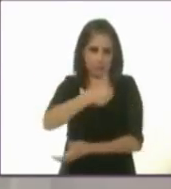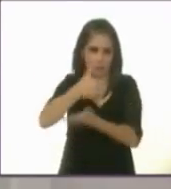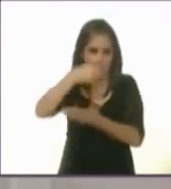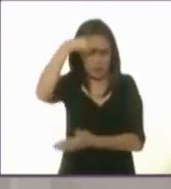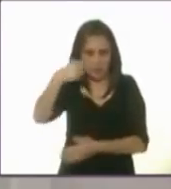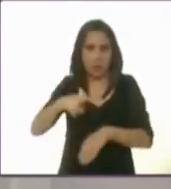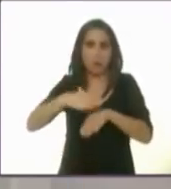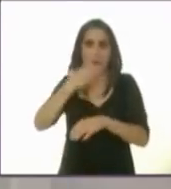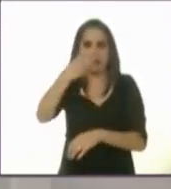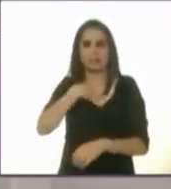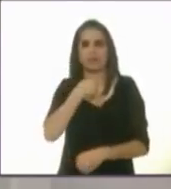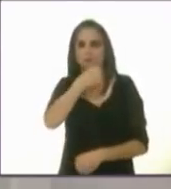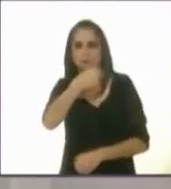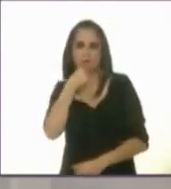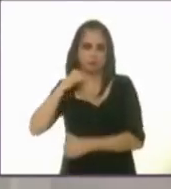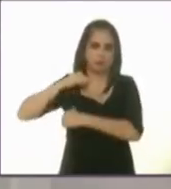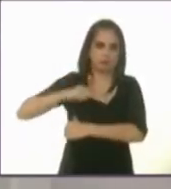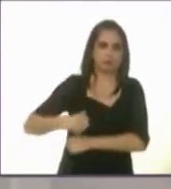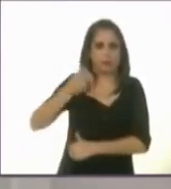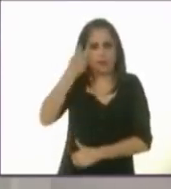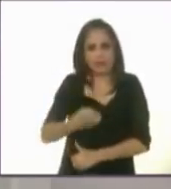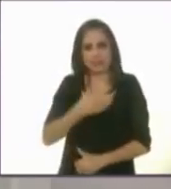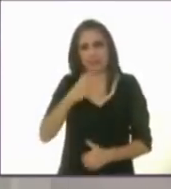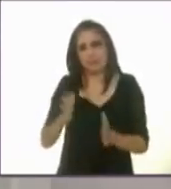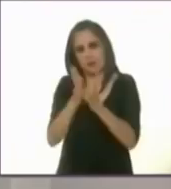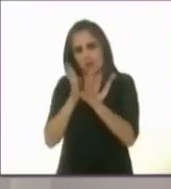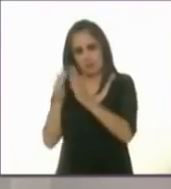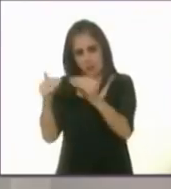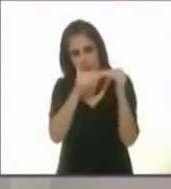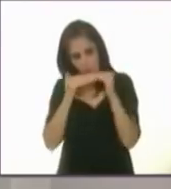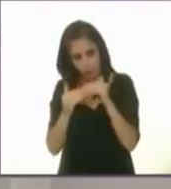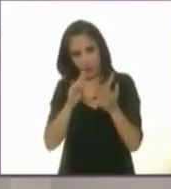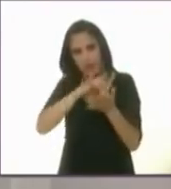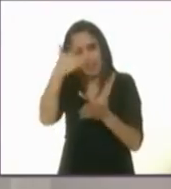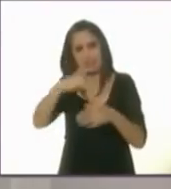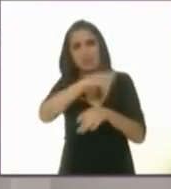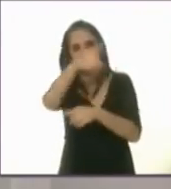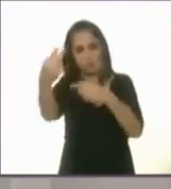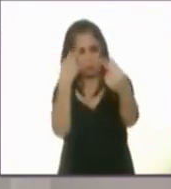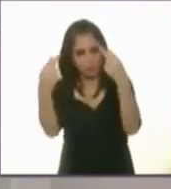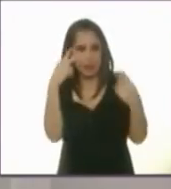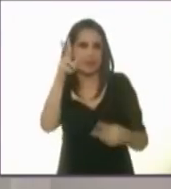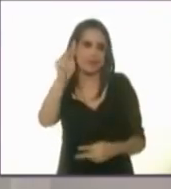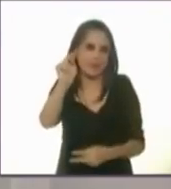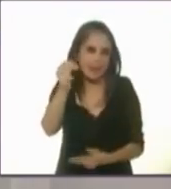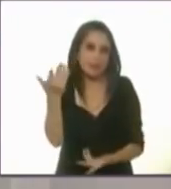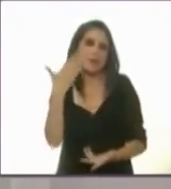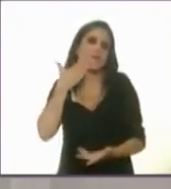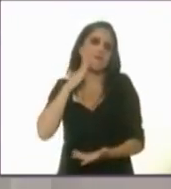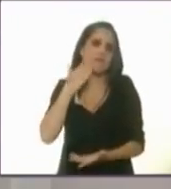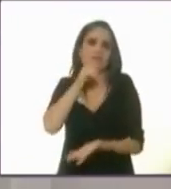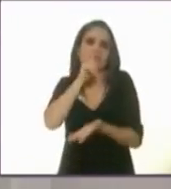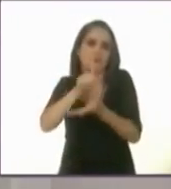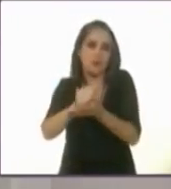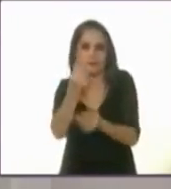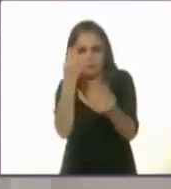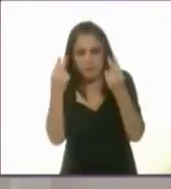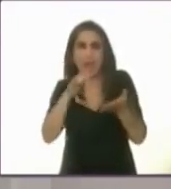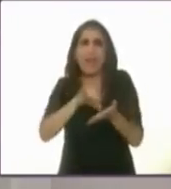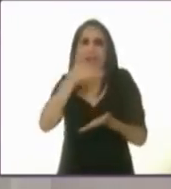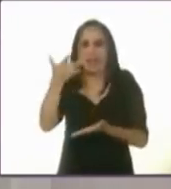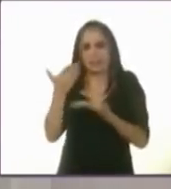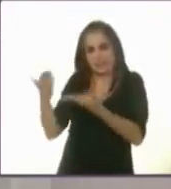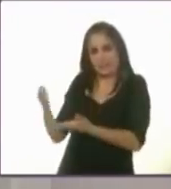ejercicio democrático gracias a ustedes también por seguirnos a través de la televisión y las redes sociales y gracias